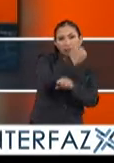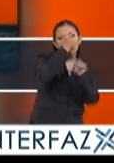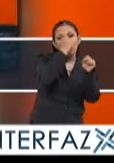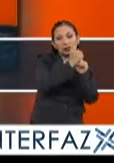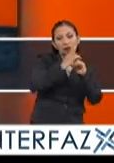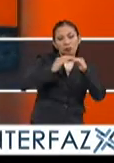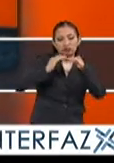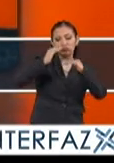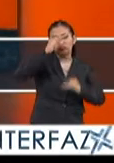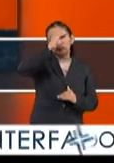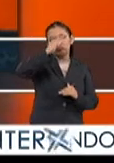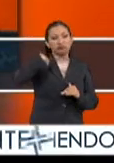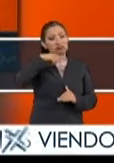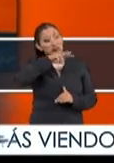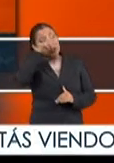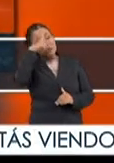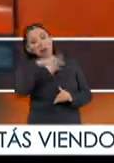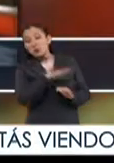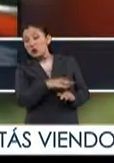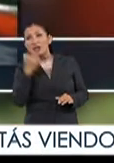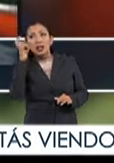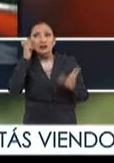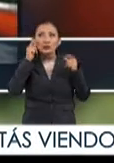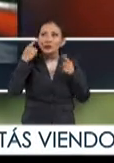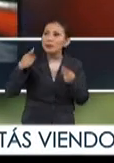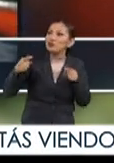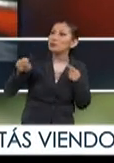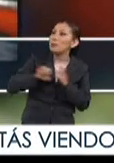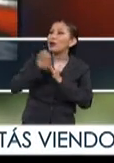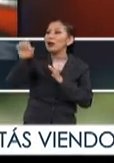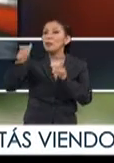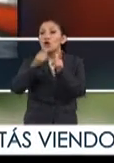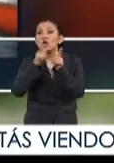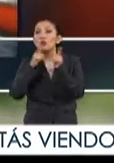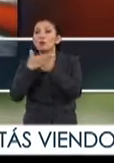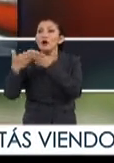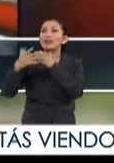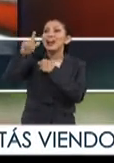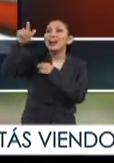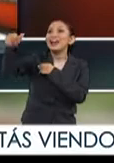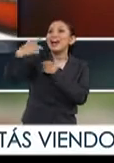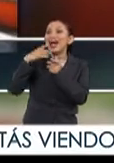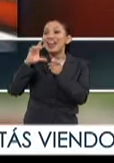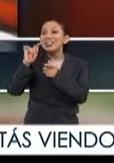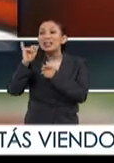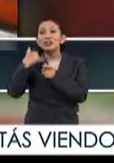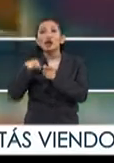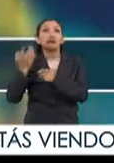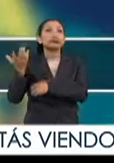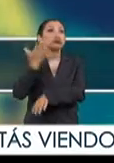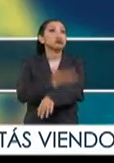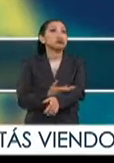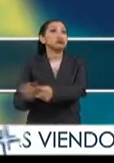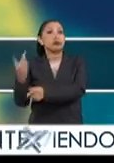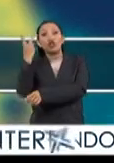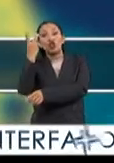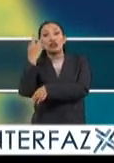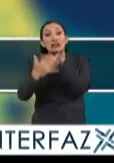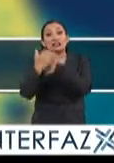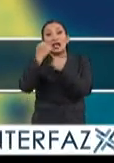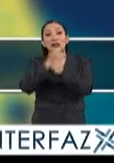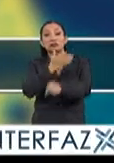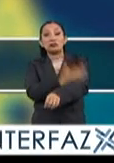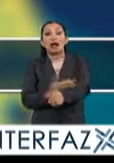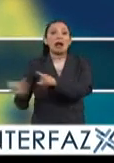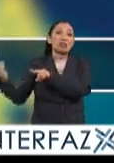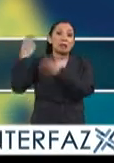vivíamos en el rezago uno quería escucharlo en la banda del momento que acaba de sacar un disco y pues la banda llegó 12 o 15 años